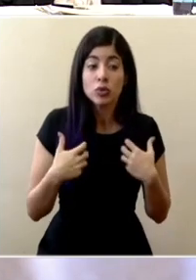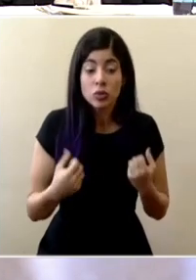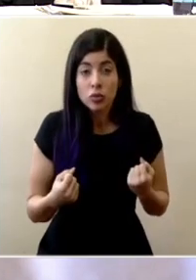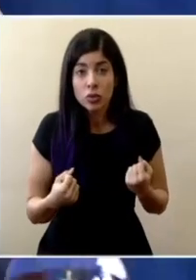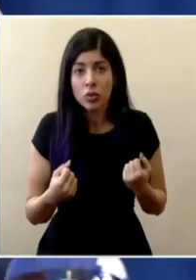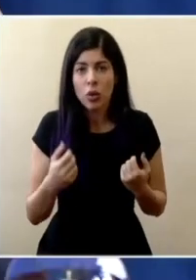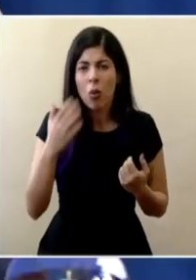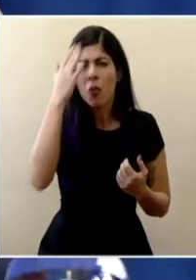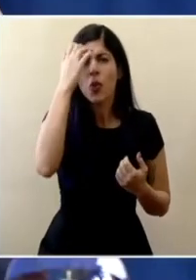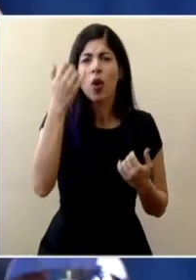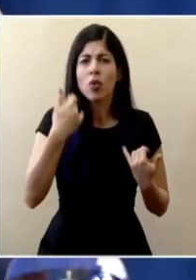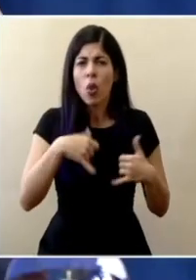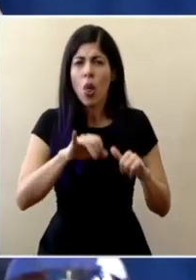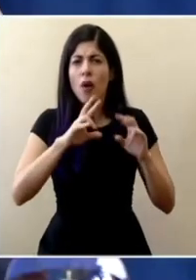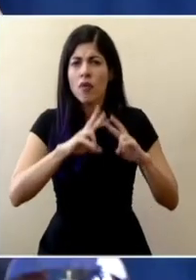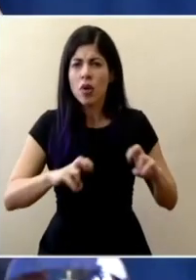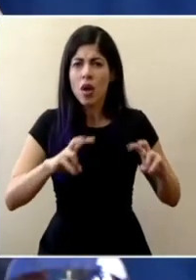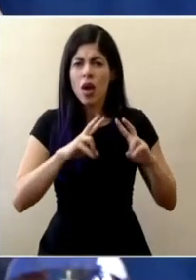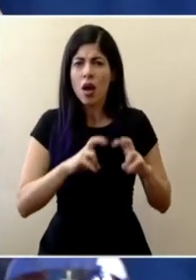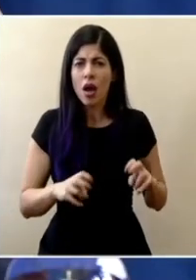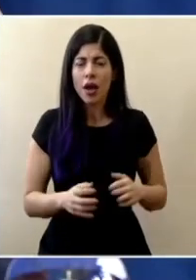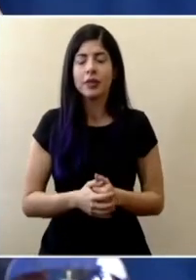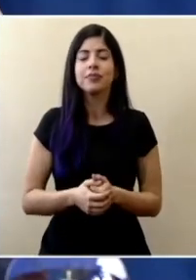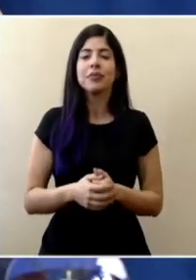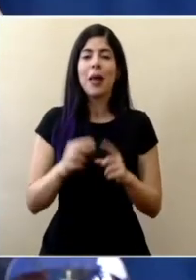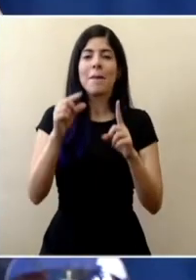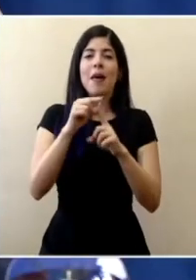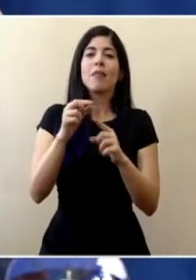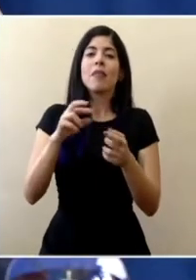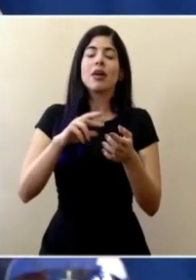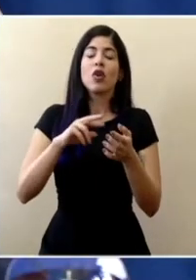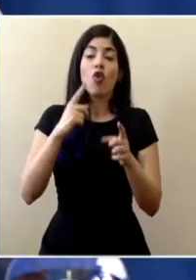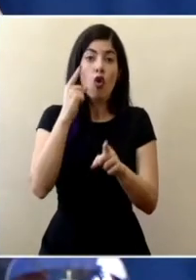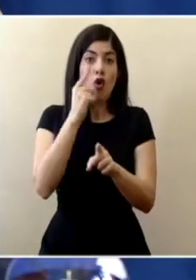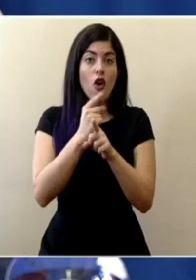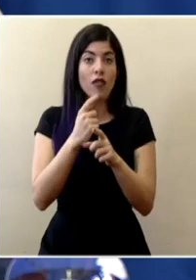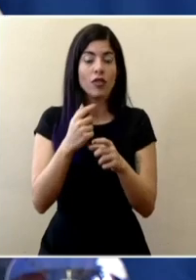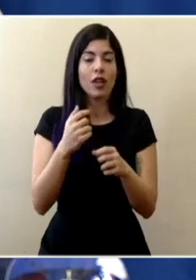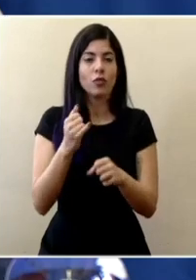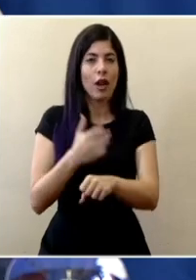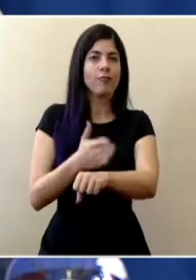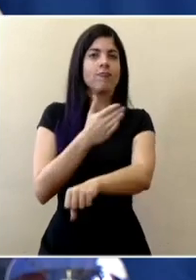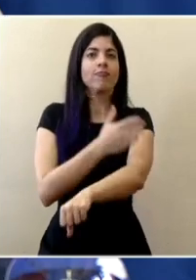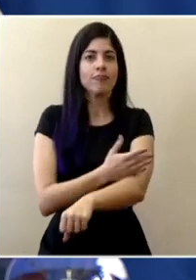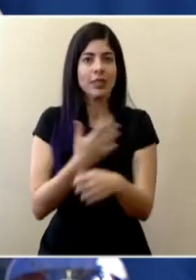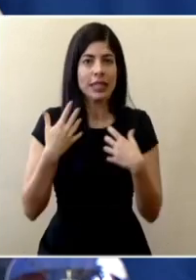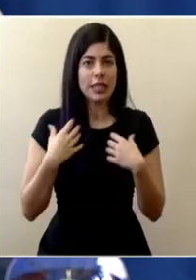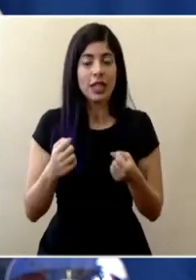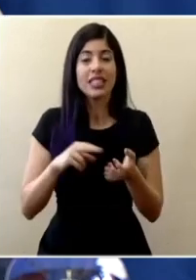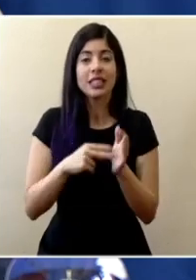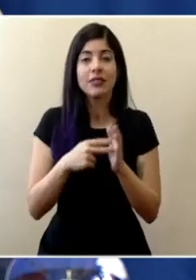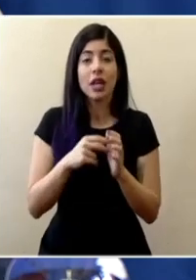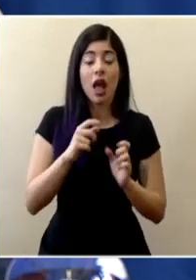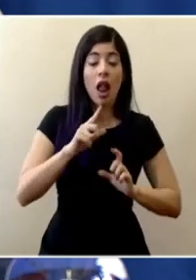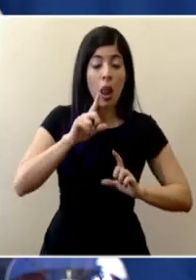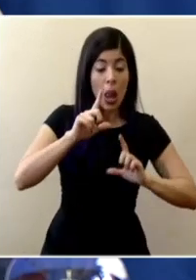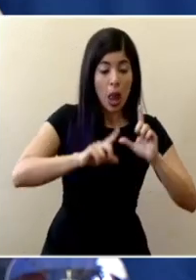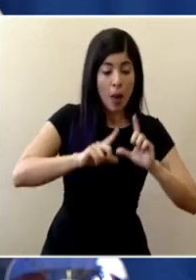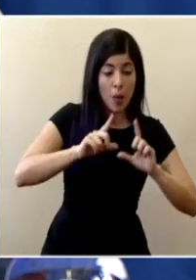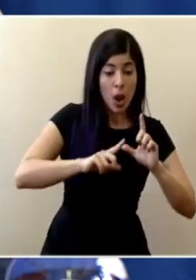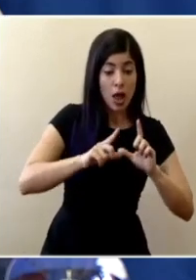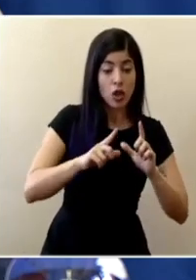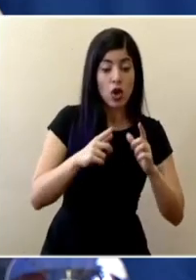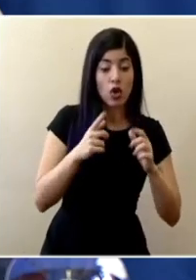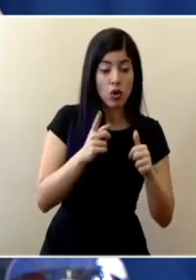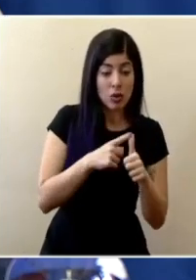alta? en recordemos que el término más correcto es recuperados y que eso se debe a que se ocupan dos pruebas con